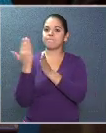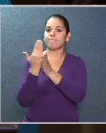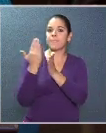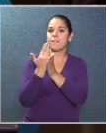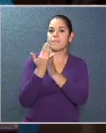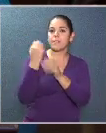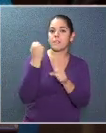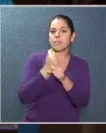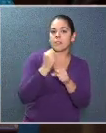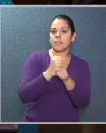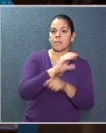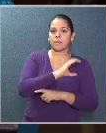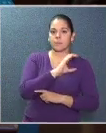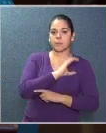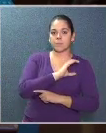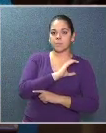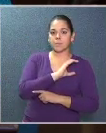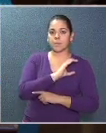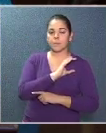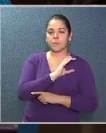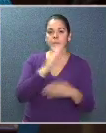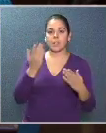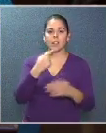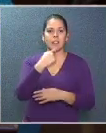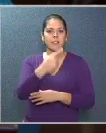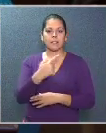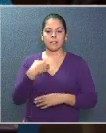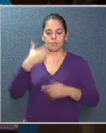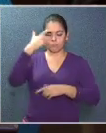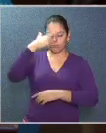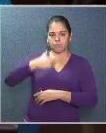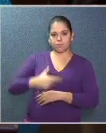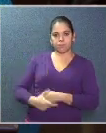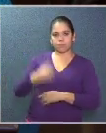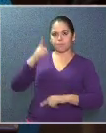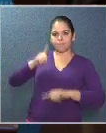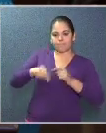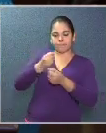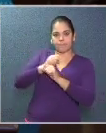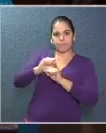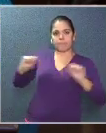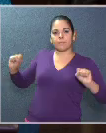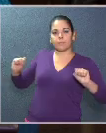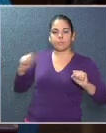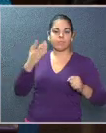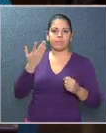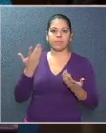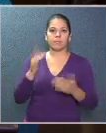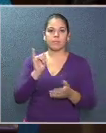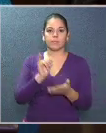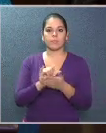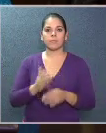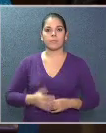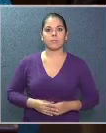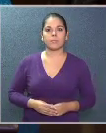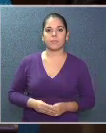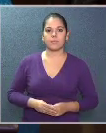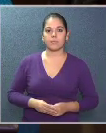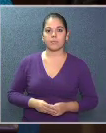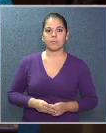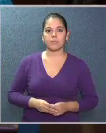con la labor de la policía encubiertos bajo el privilegio de una inmunidad que no les alcanza para eso.